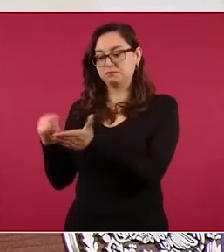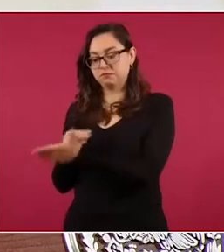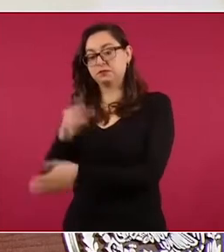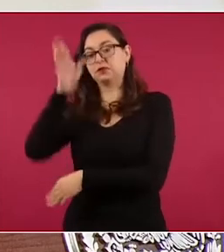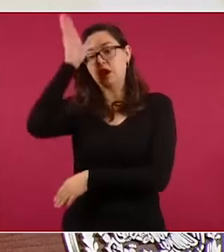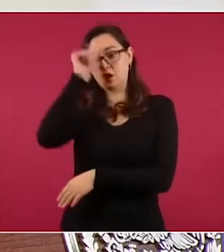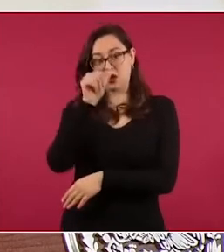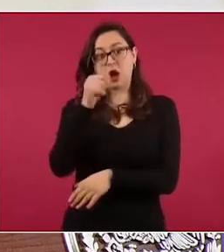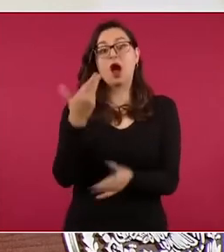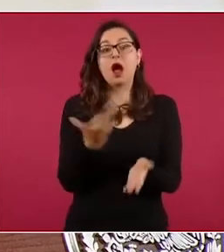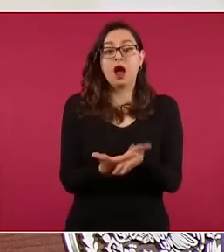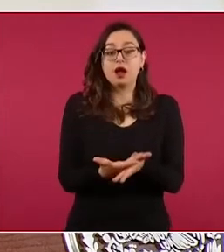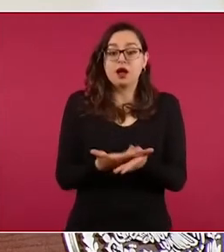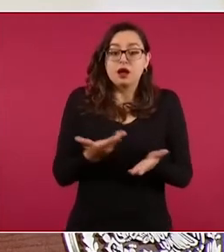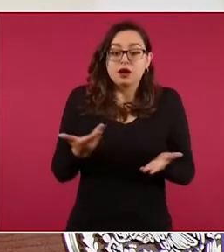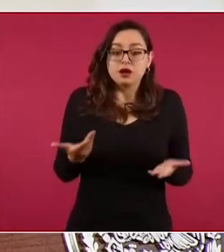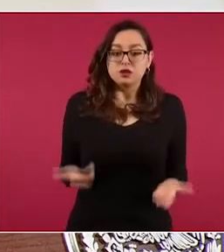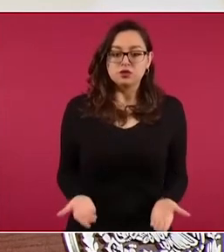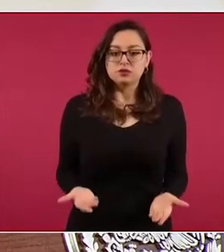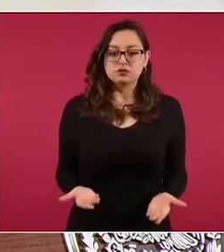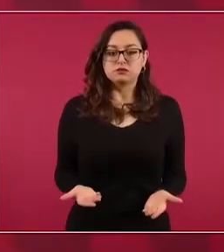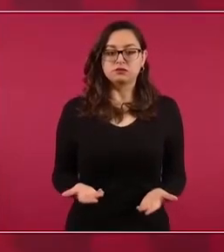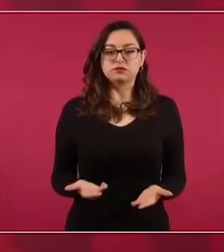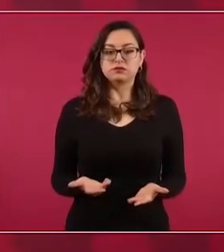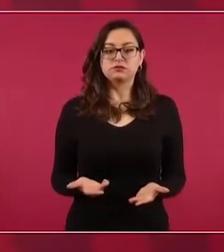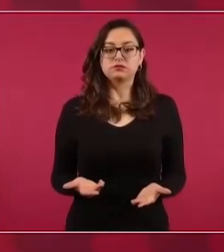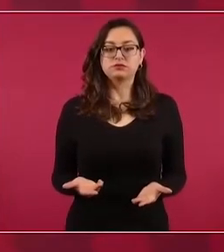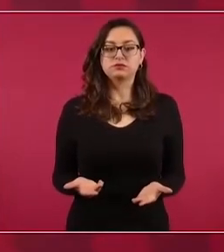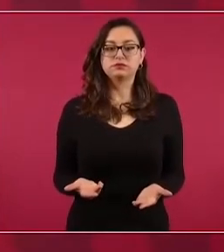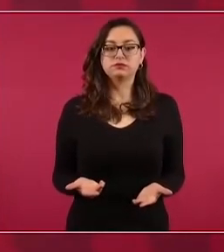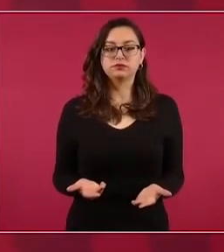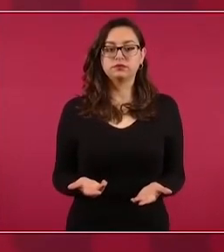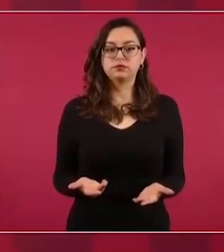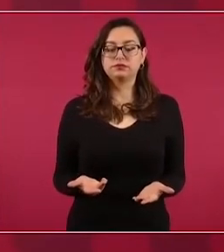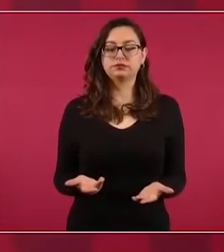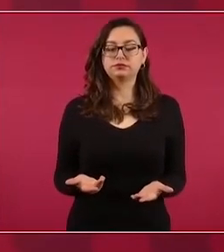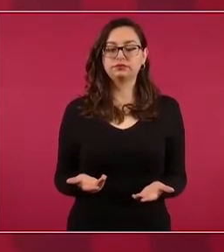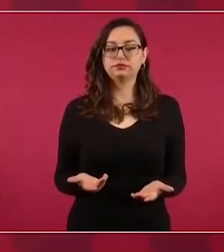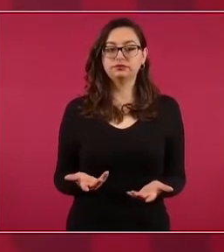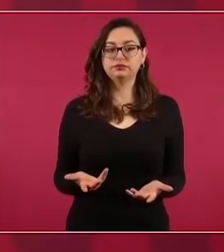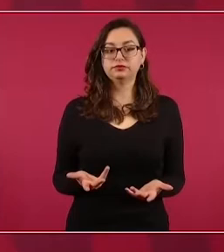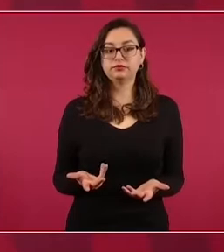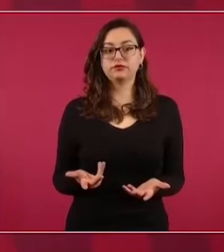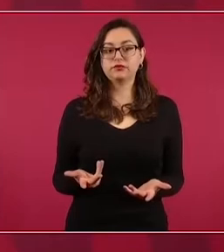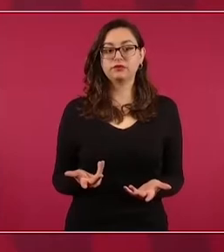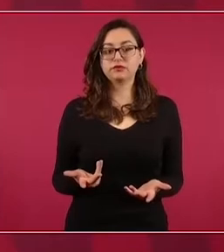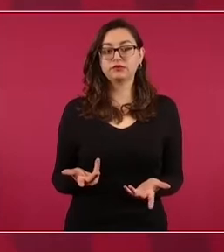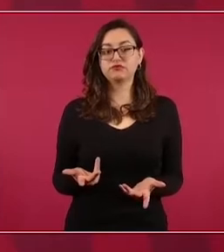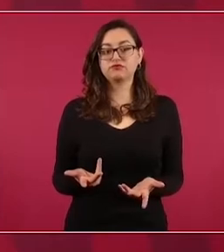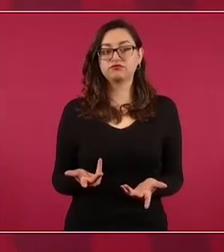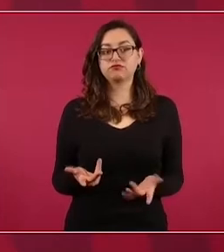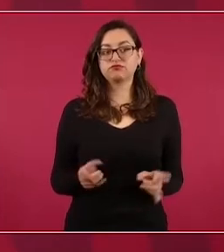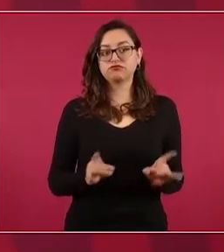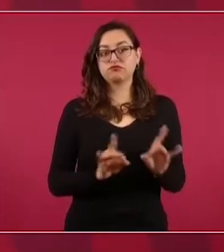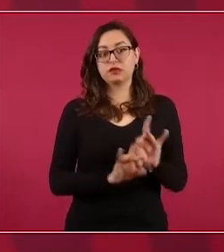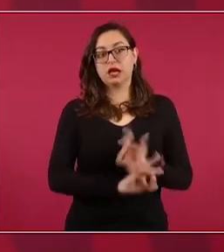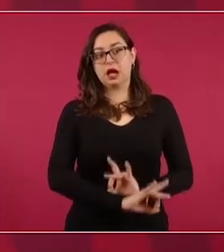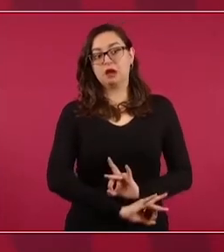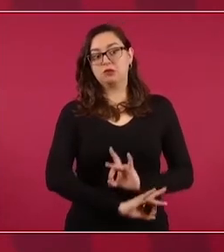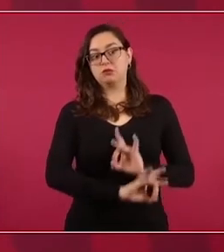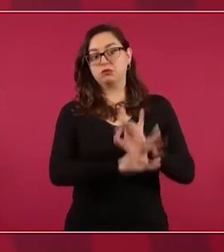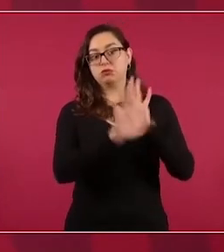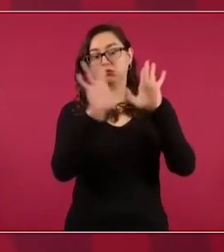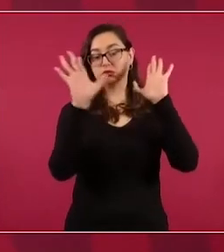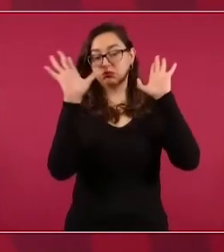está haciendo un escándalo porque se habla